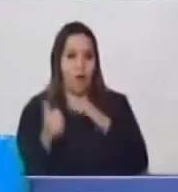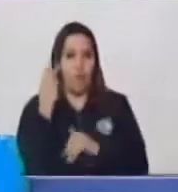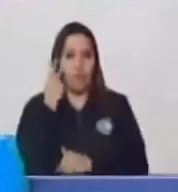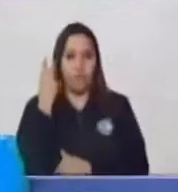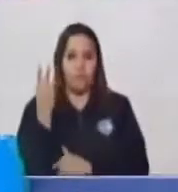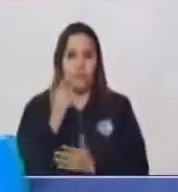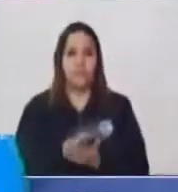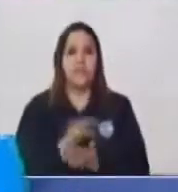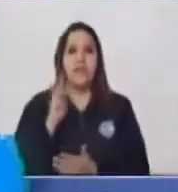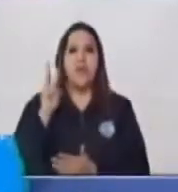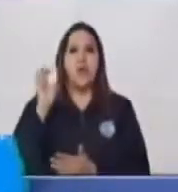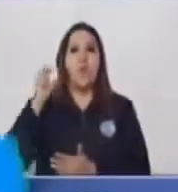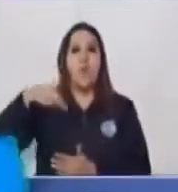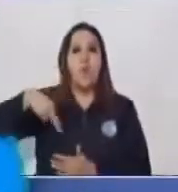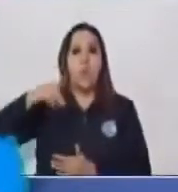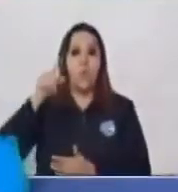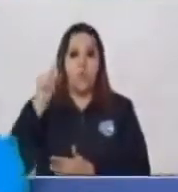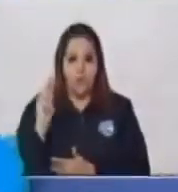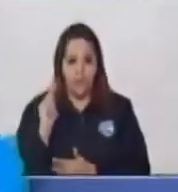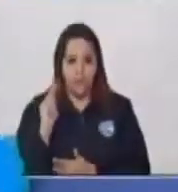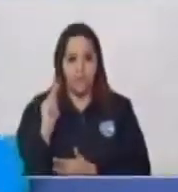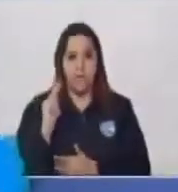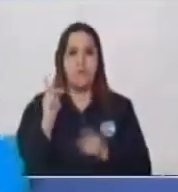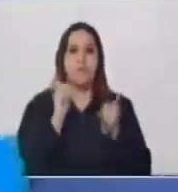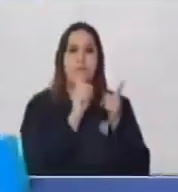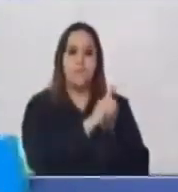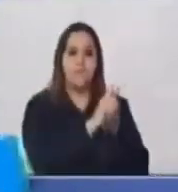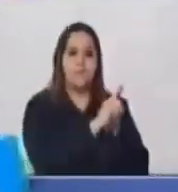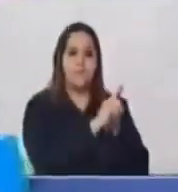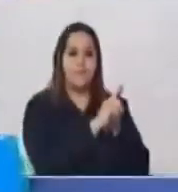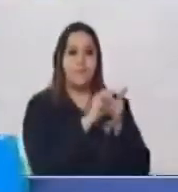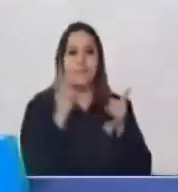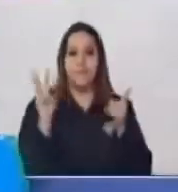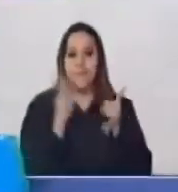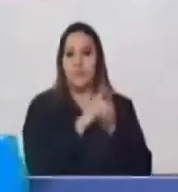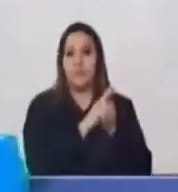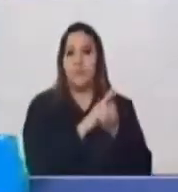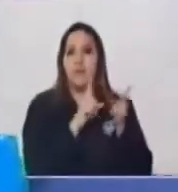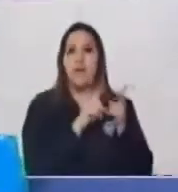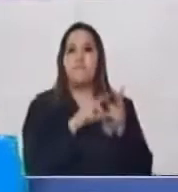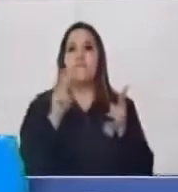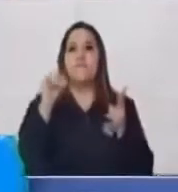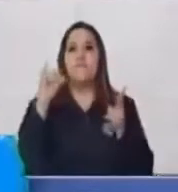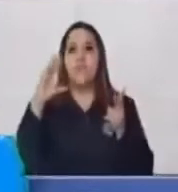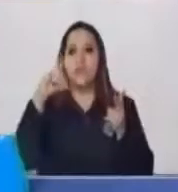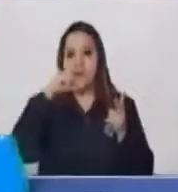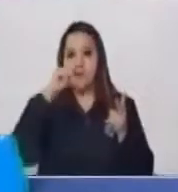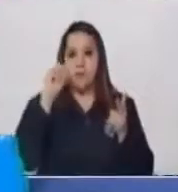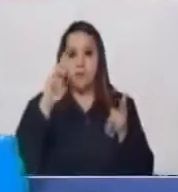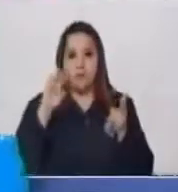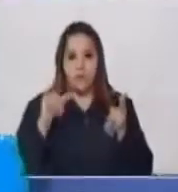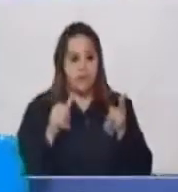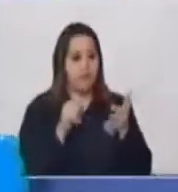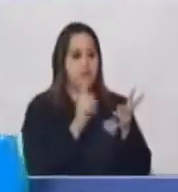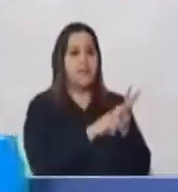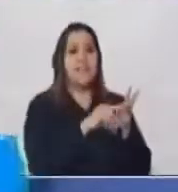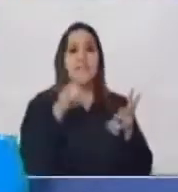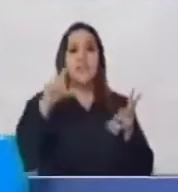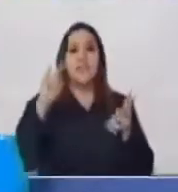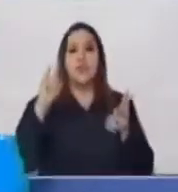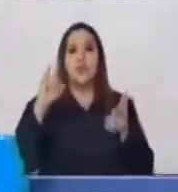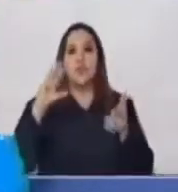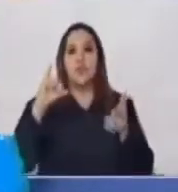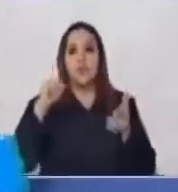Wendy Es el nombre de Alguien Wendy Victoria Y Lucía